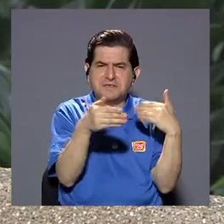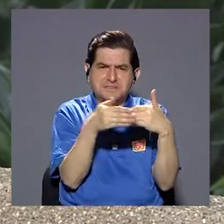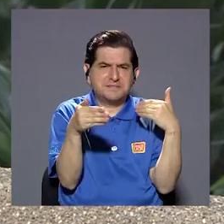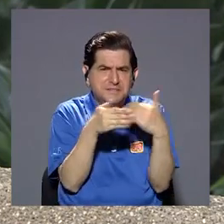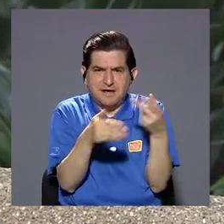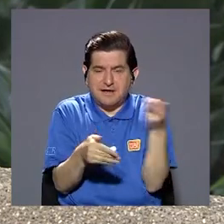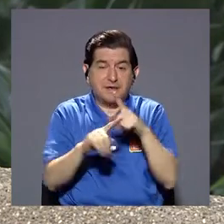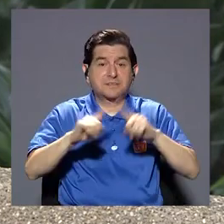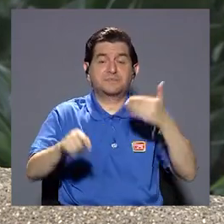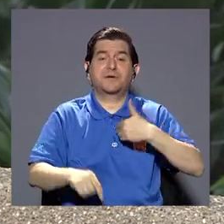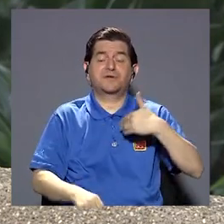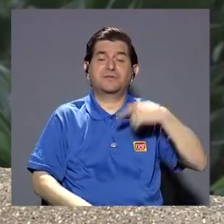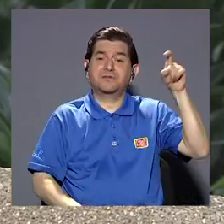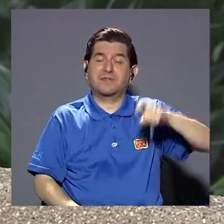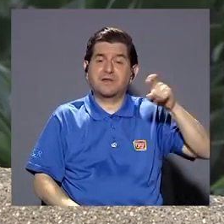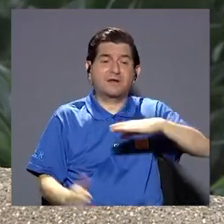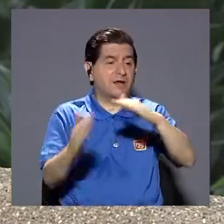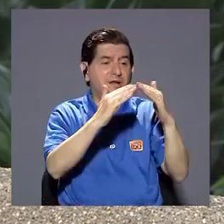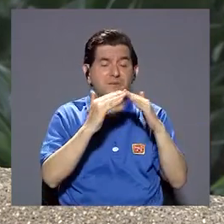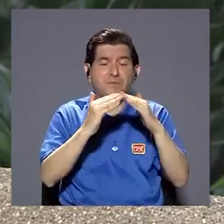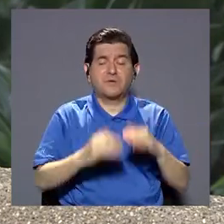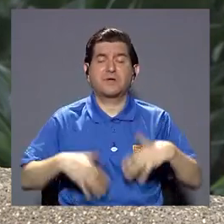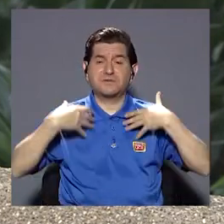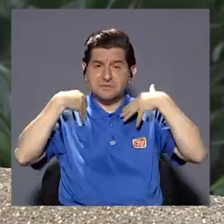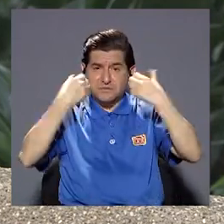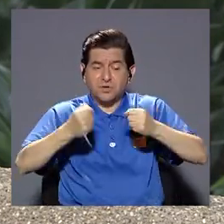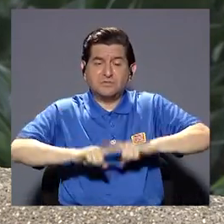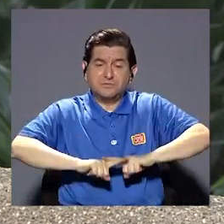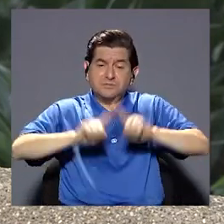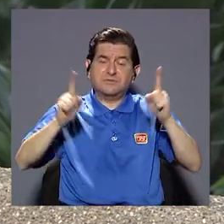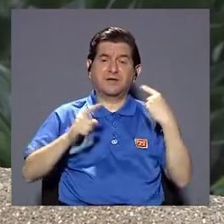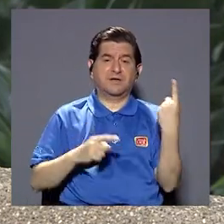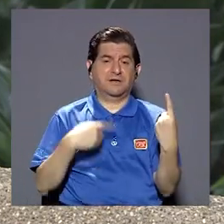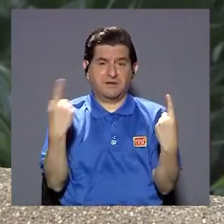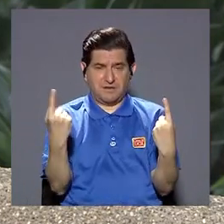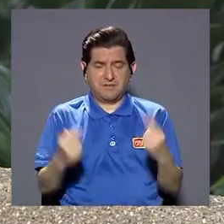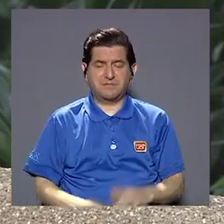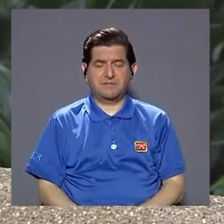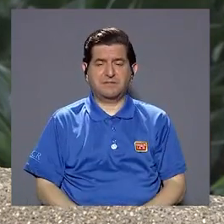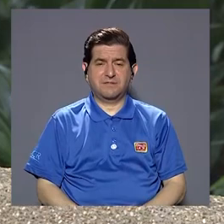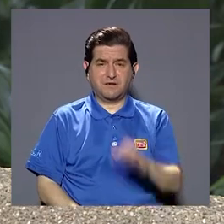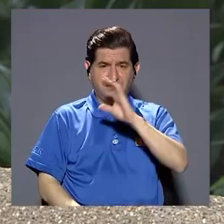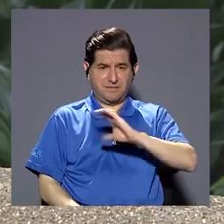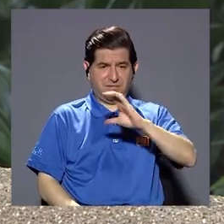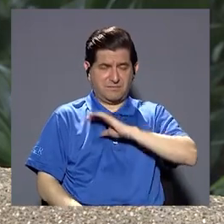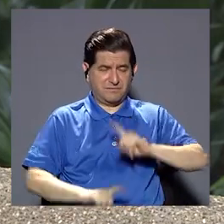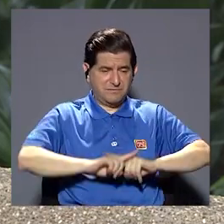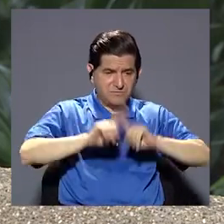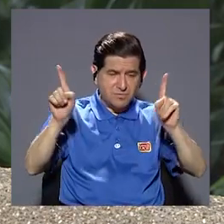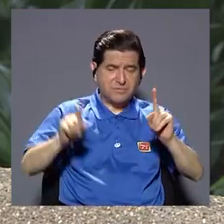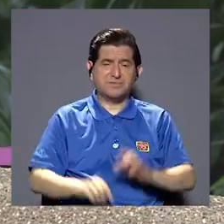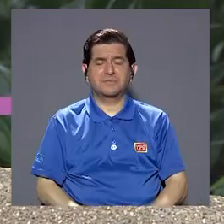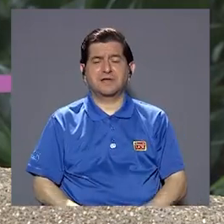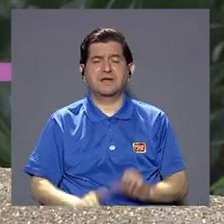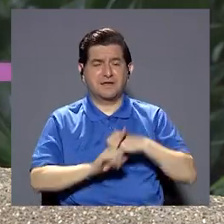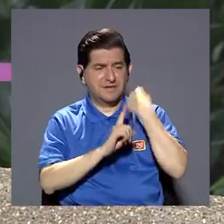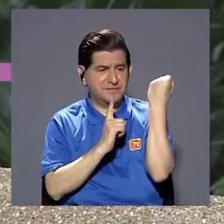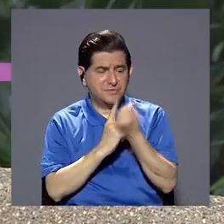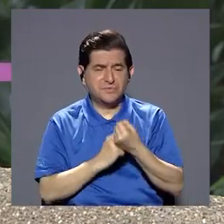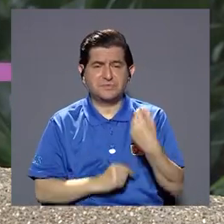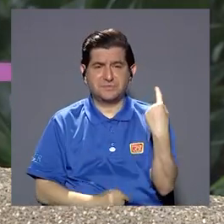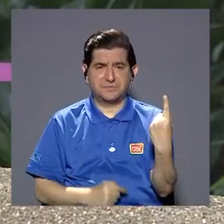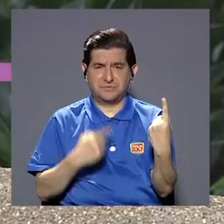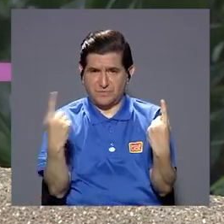o muy cerquita una de la otra pero tenemos necesidades de población con salud muy diferentes la población se comporta diferente, tienen